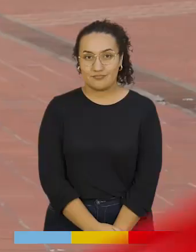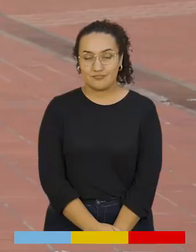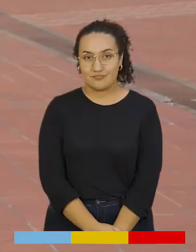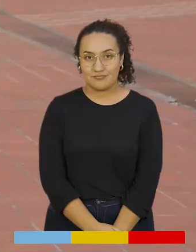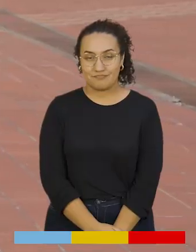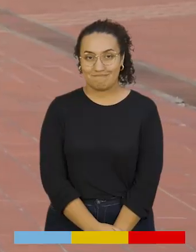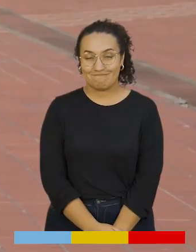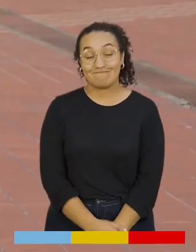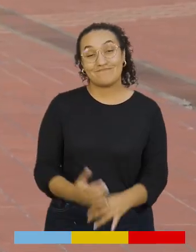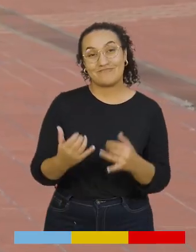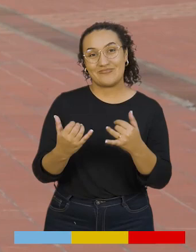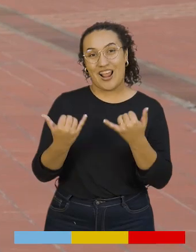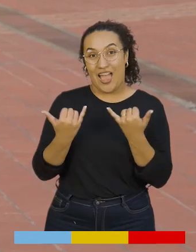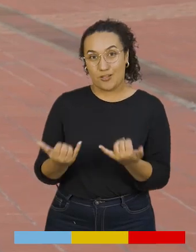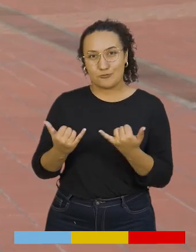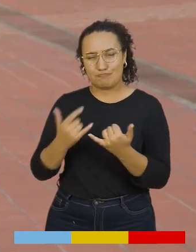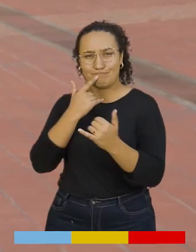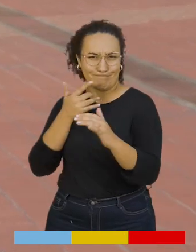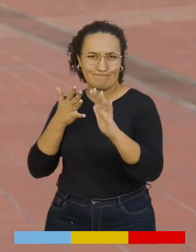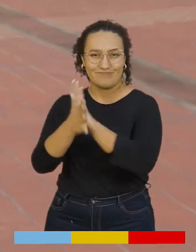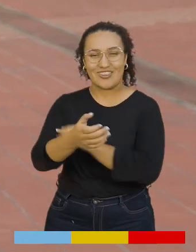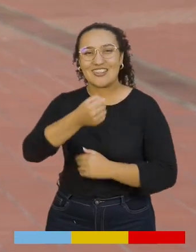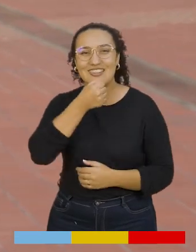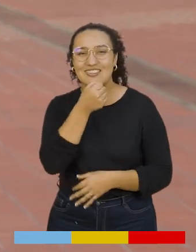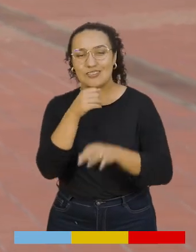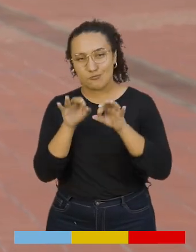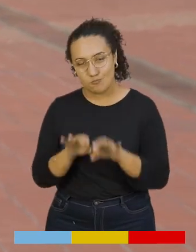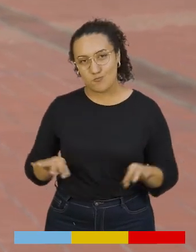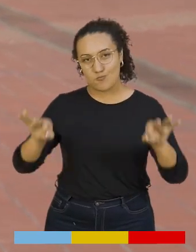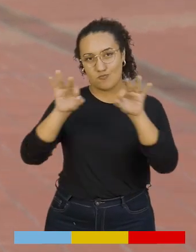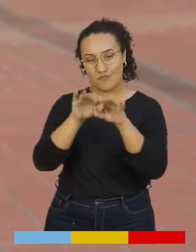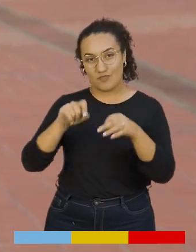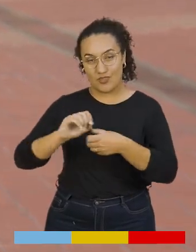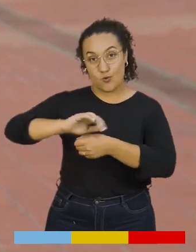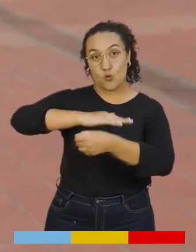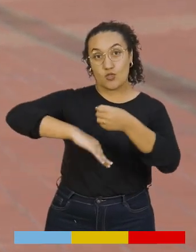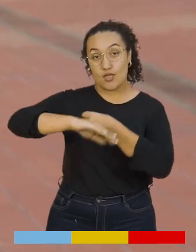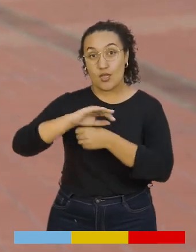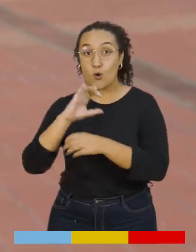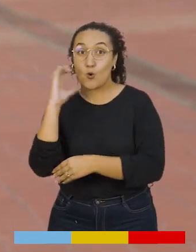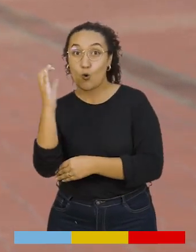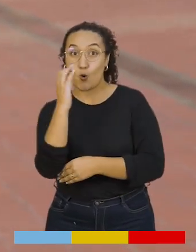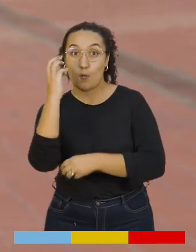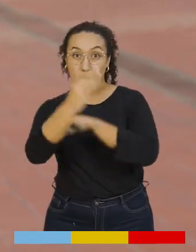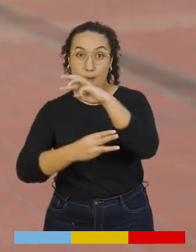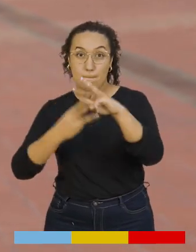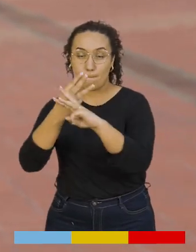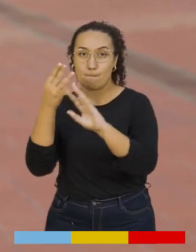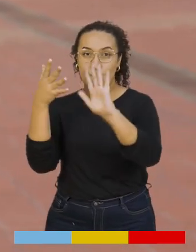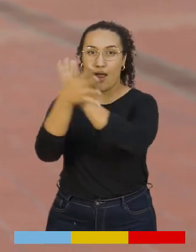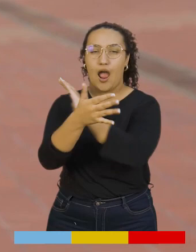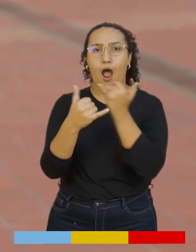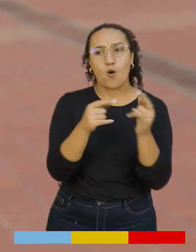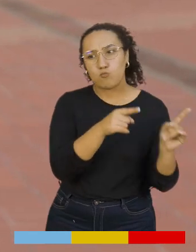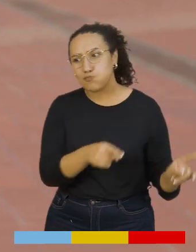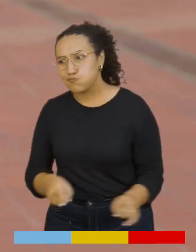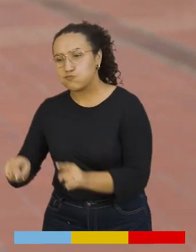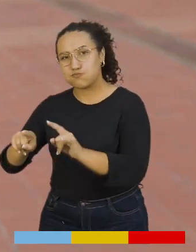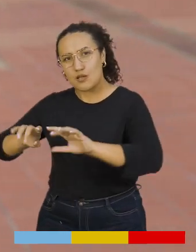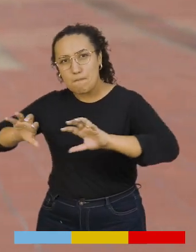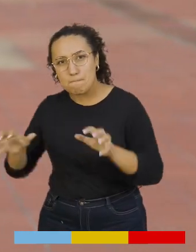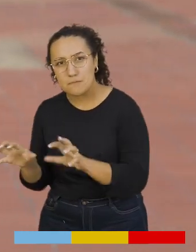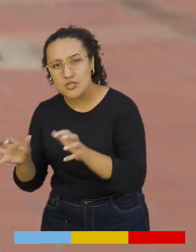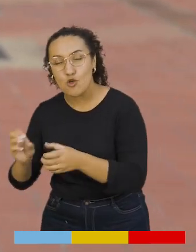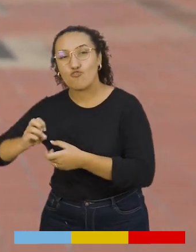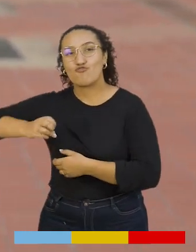Y llegó el momento de conocer las noticias más importantes del Departamento de Colombia y el mundo. Y para eso nos vamos